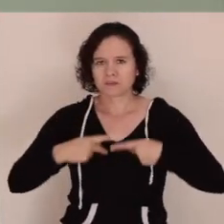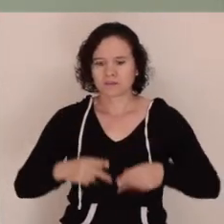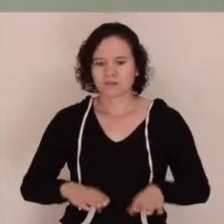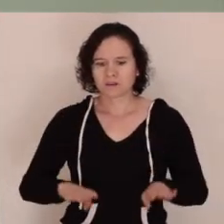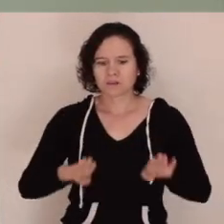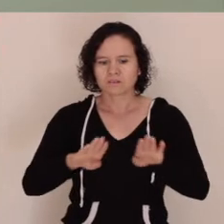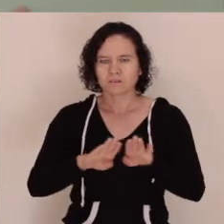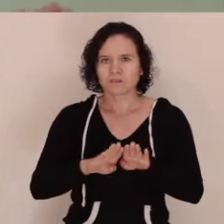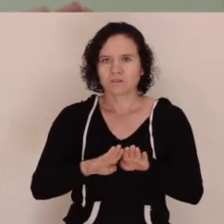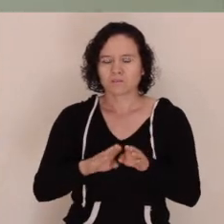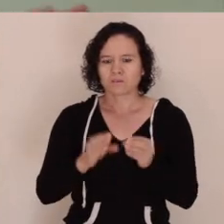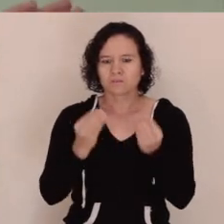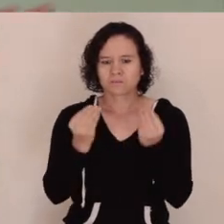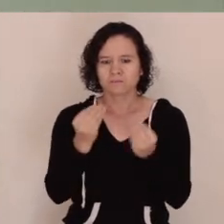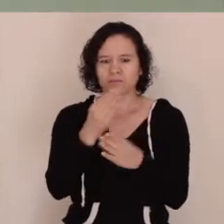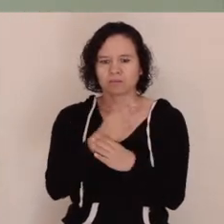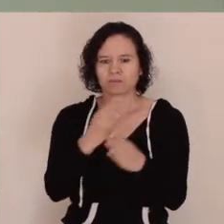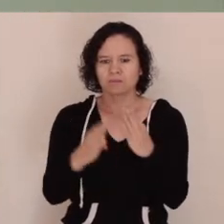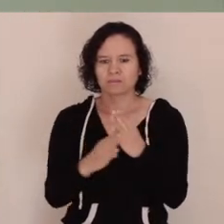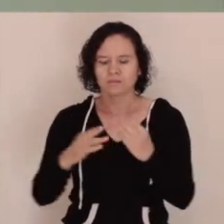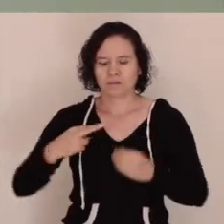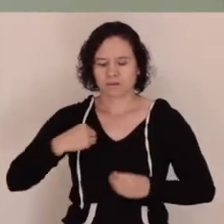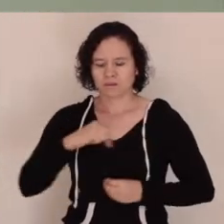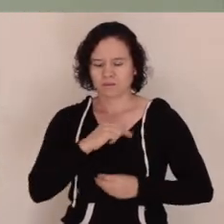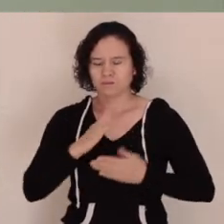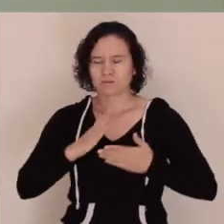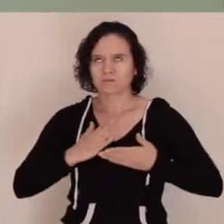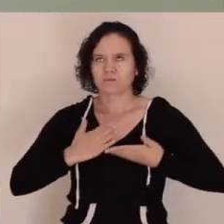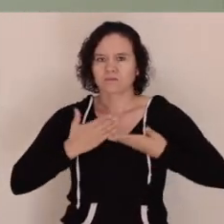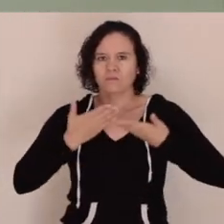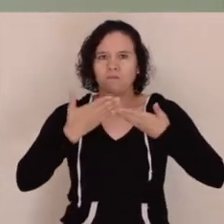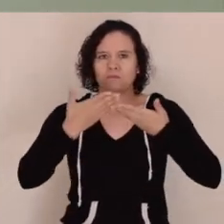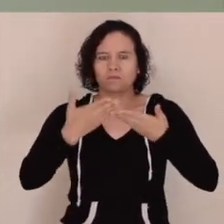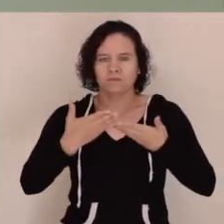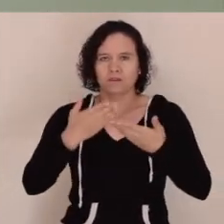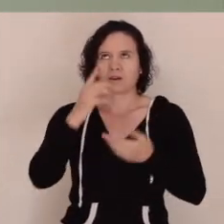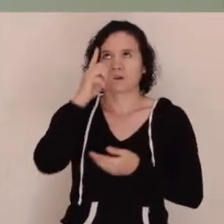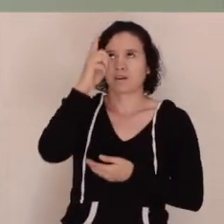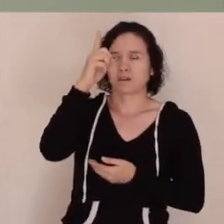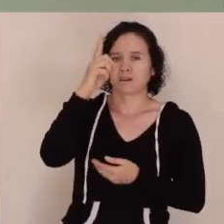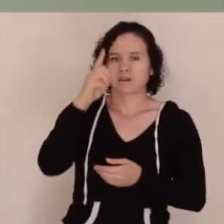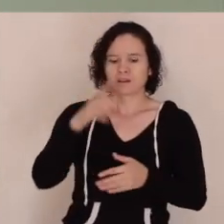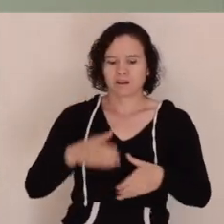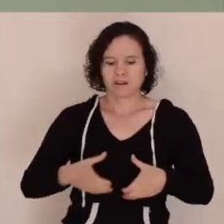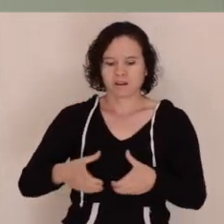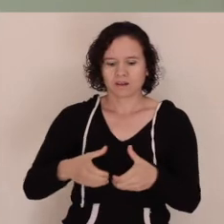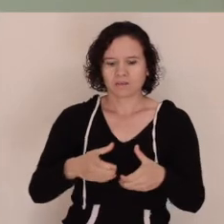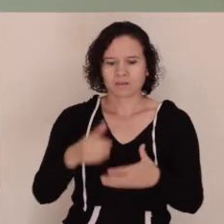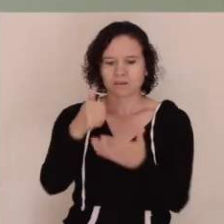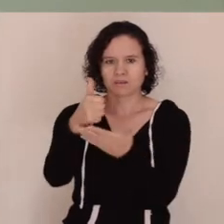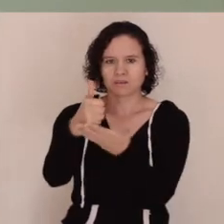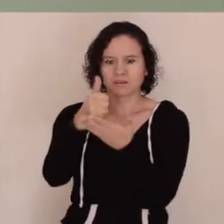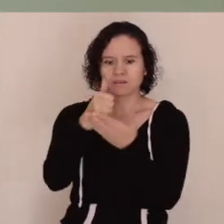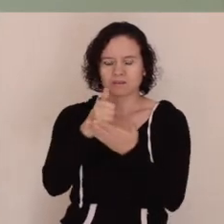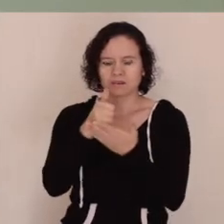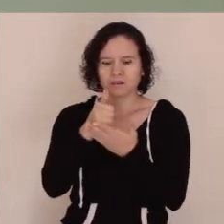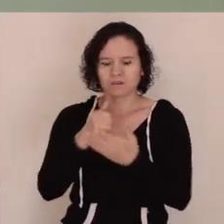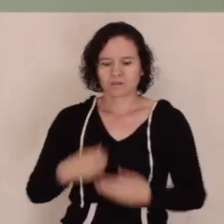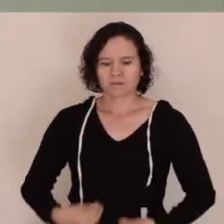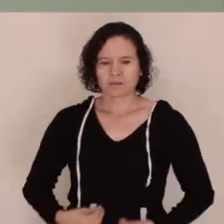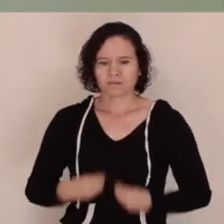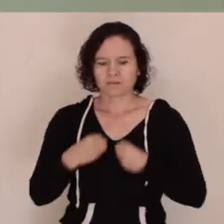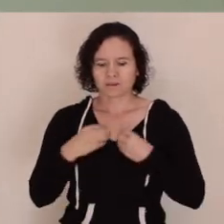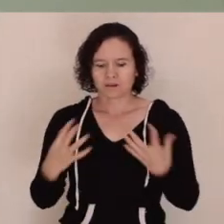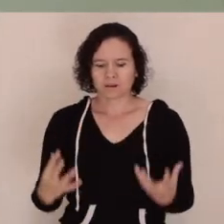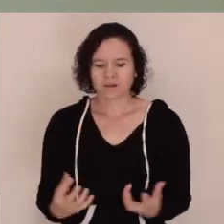y todo lo que nos ha confiado. Y también así el camino que nos llama a vivir, la salvación eterna que